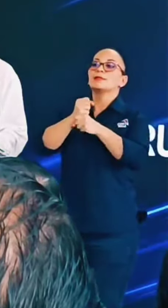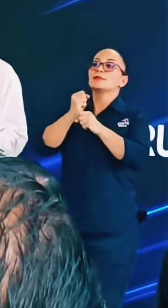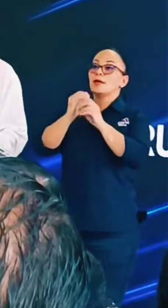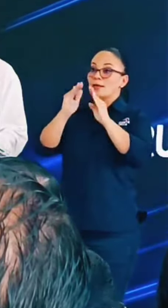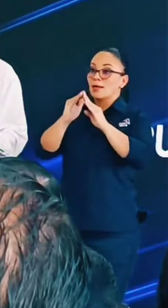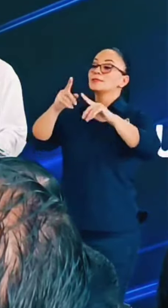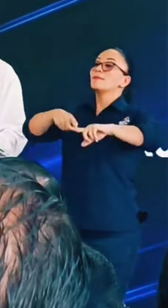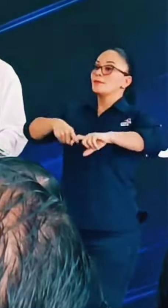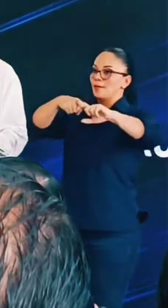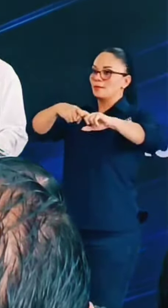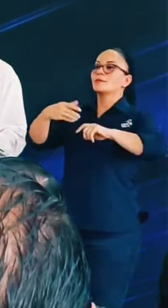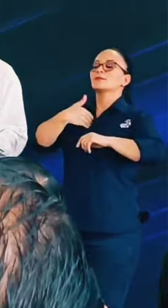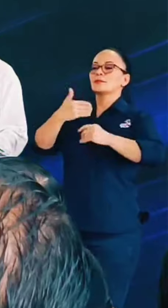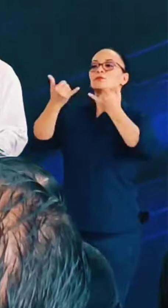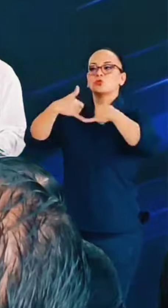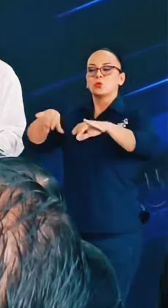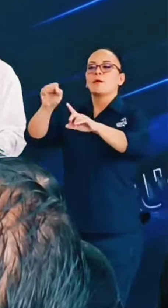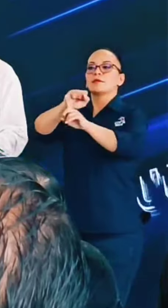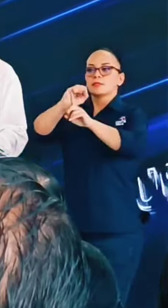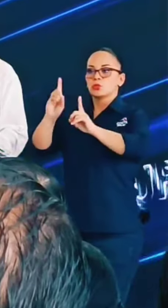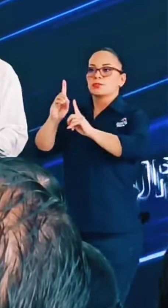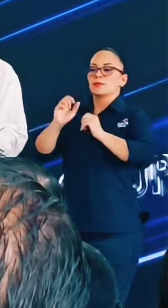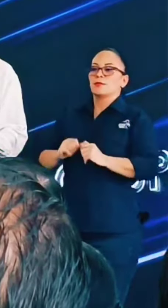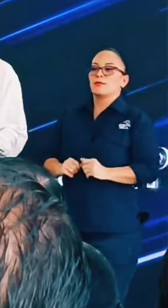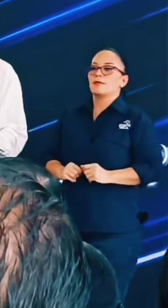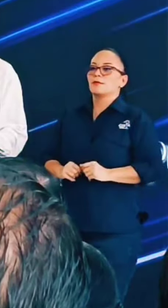pendientes que tenemos como sociedad.